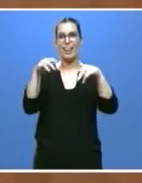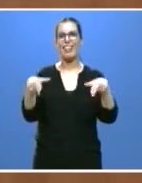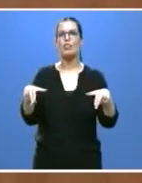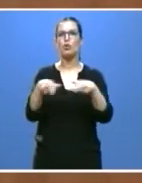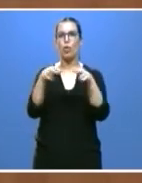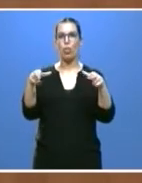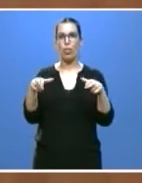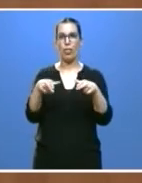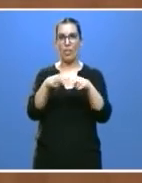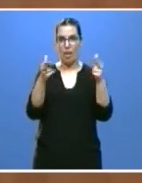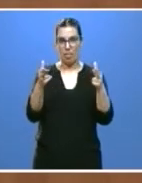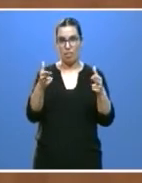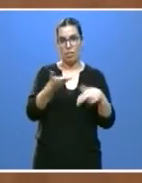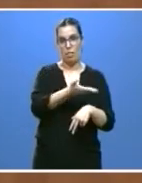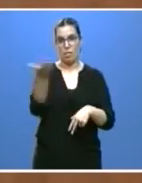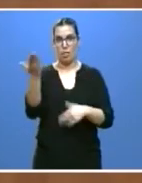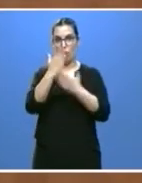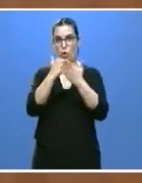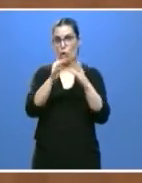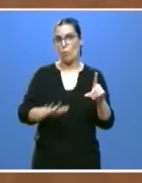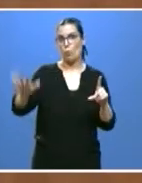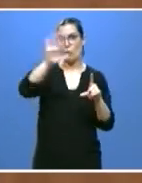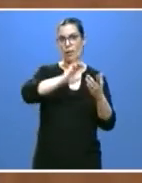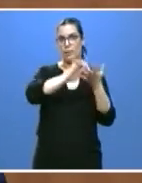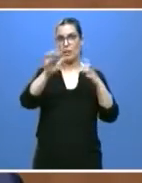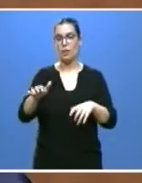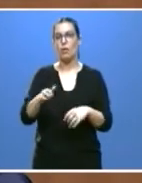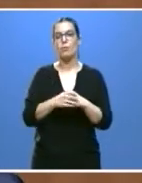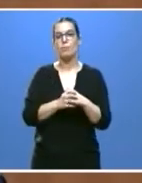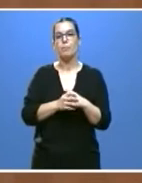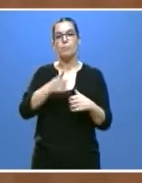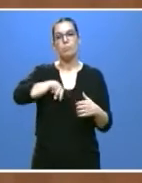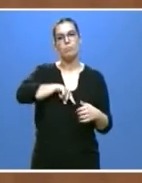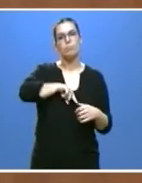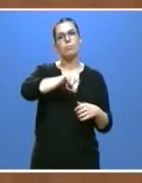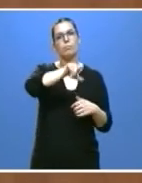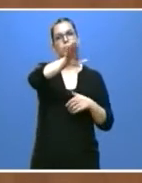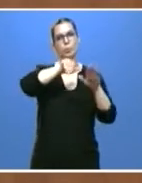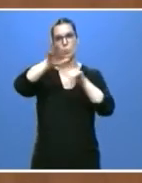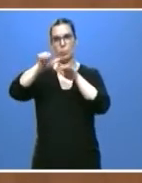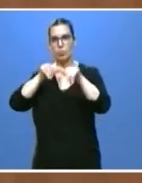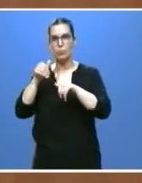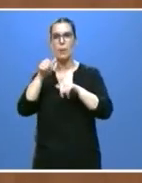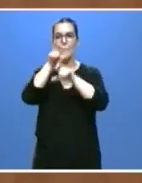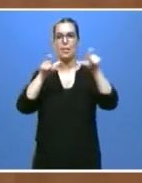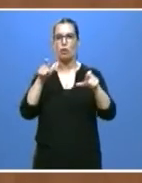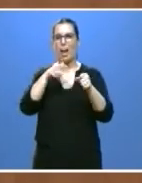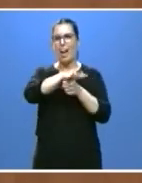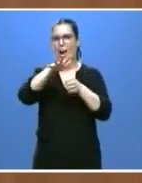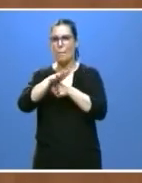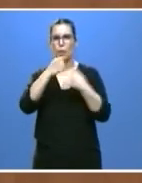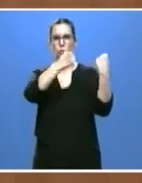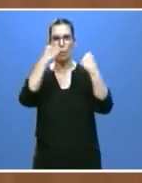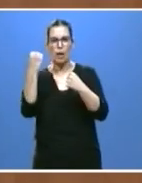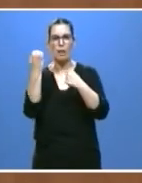de la propia Comunidad de Castilla y León. Contaremos con representantes de distintos ámbitos institucionales, sociales,